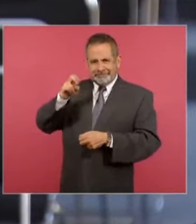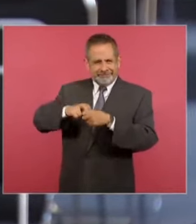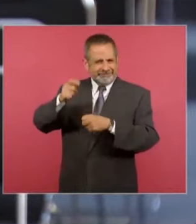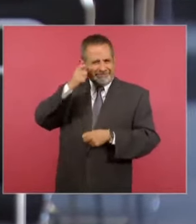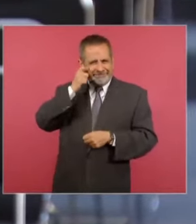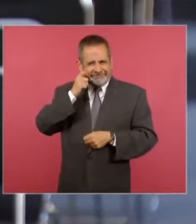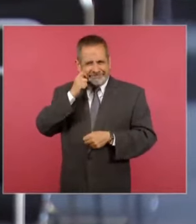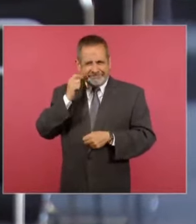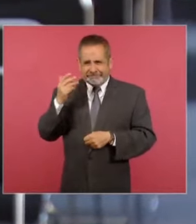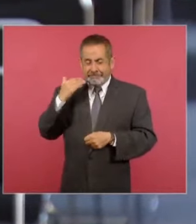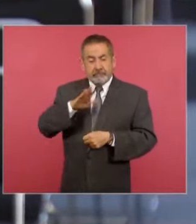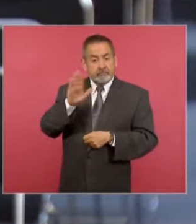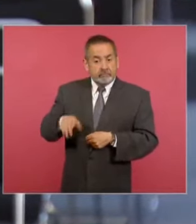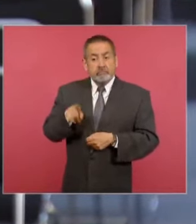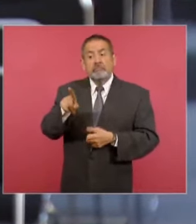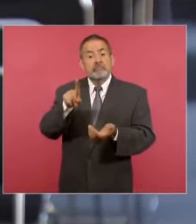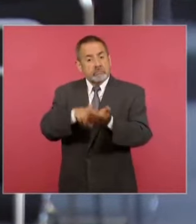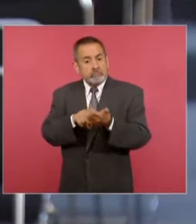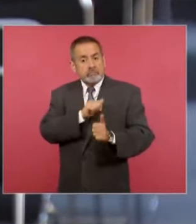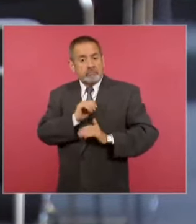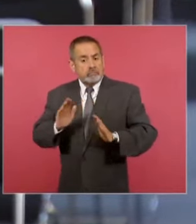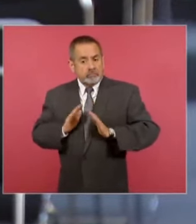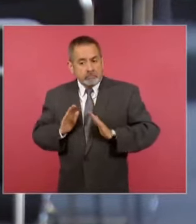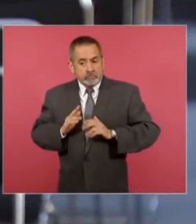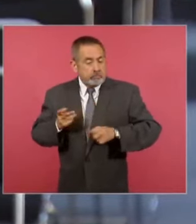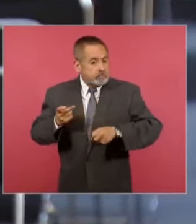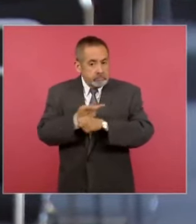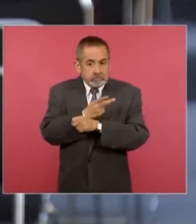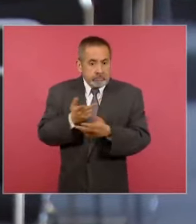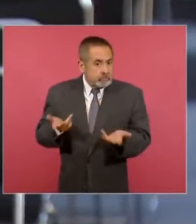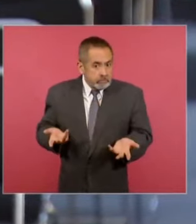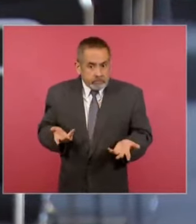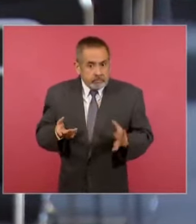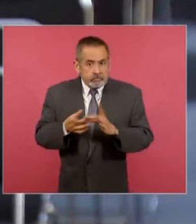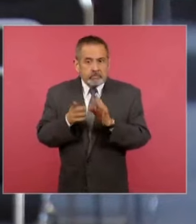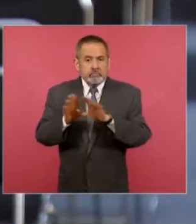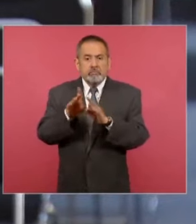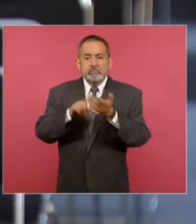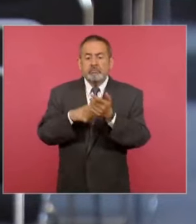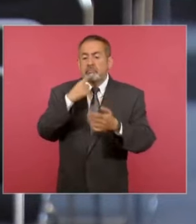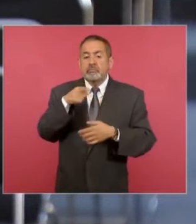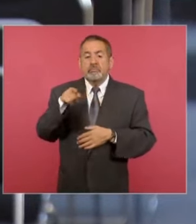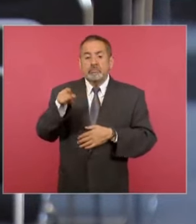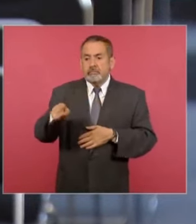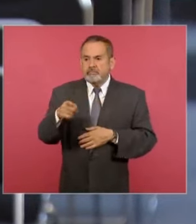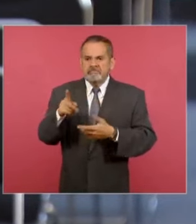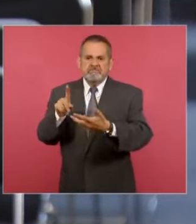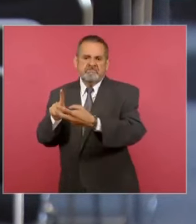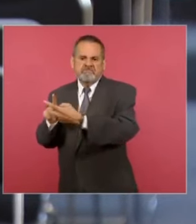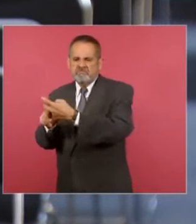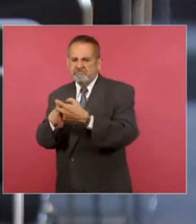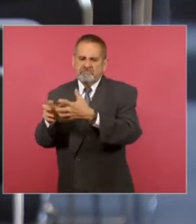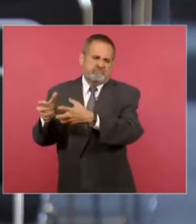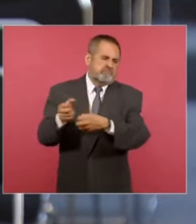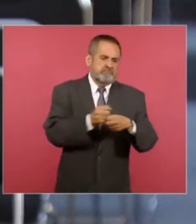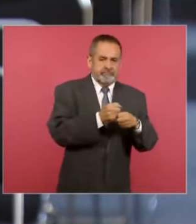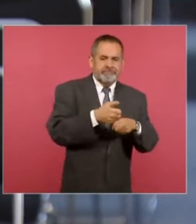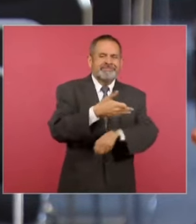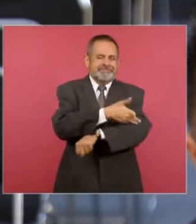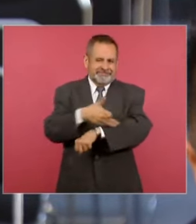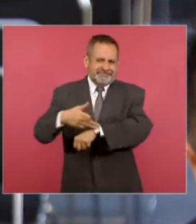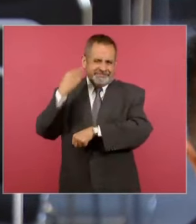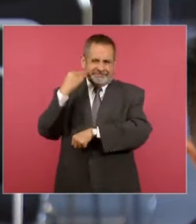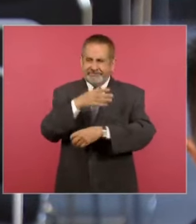horas, que además era miembro del Ejército. ¿Qué nos pueden decir sobre este caso? Se habla de que primero fue secuestrado por este grupo de la familia